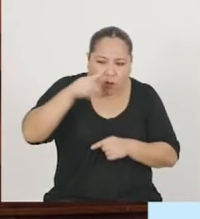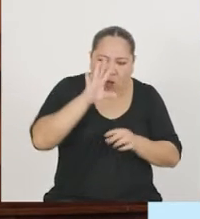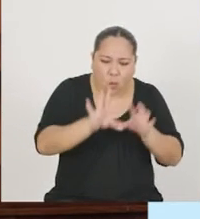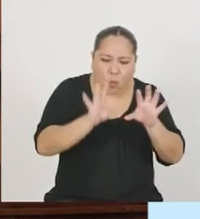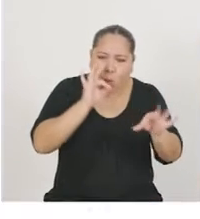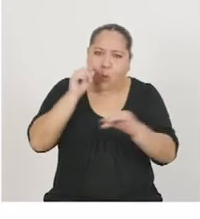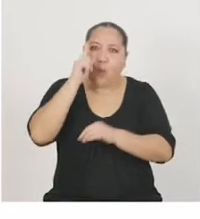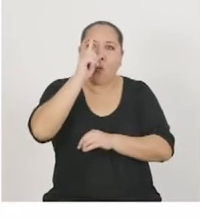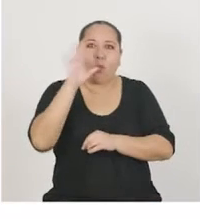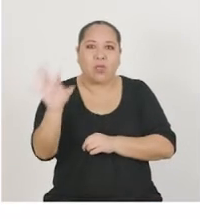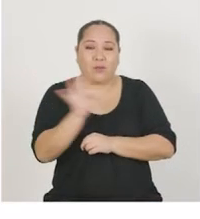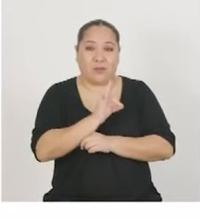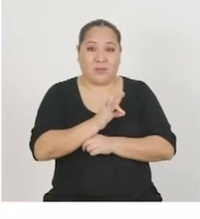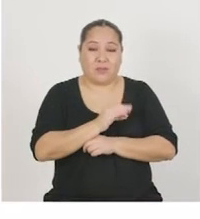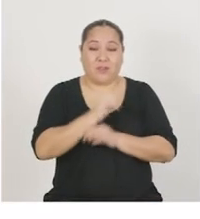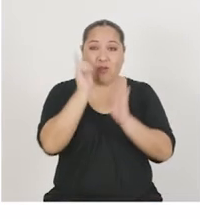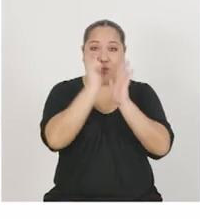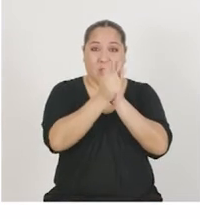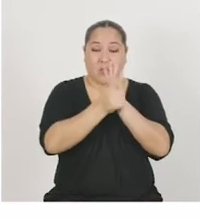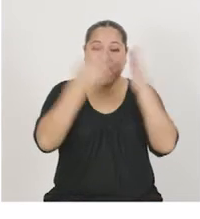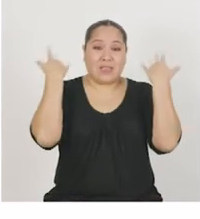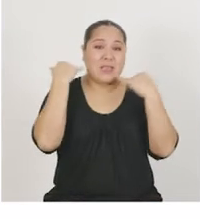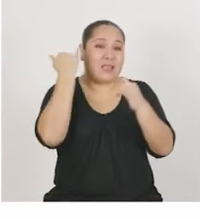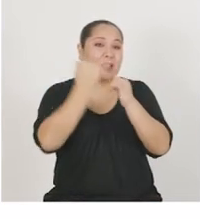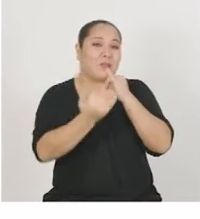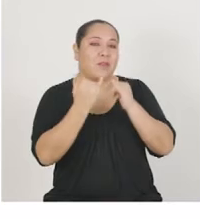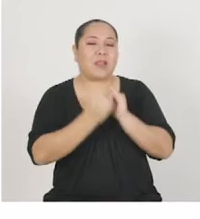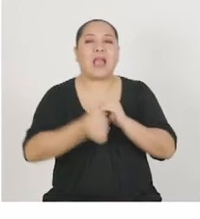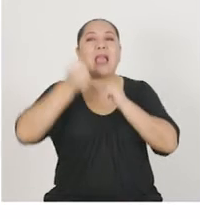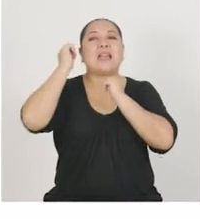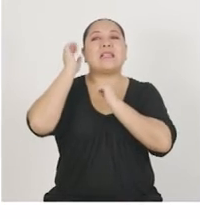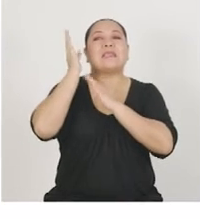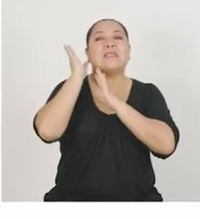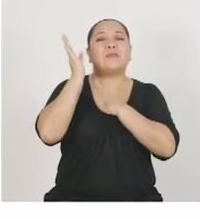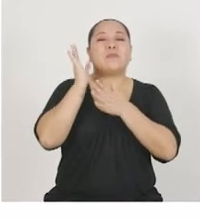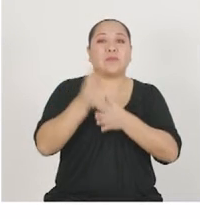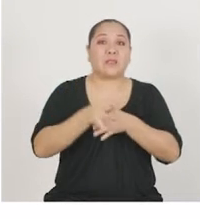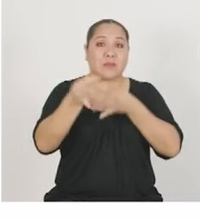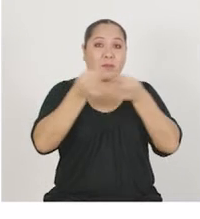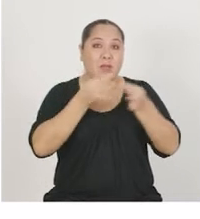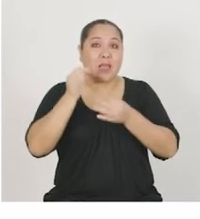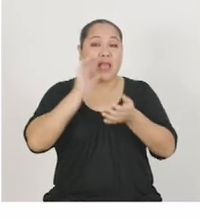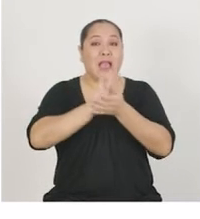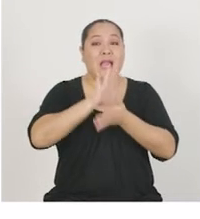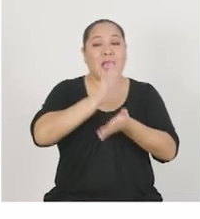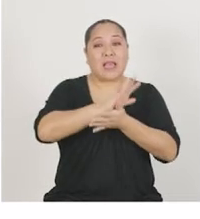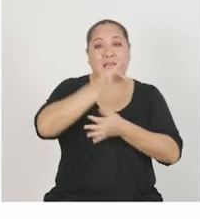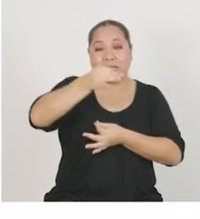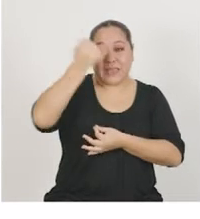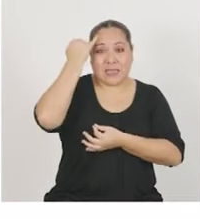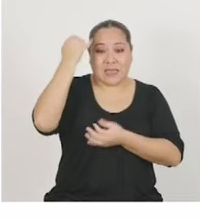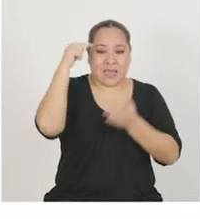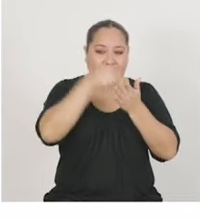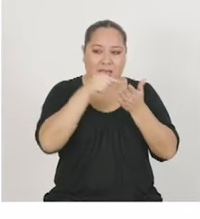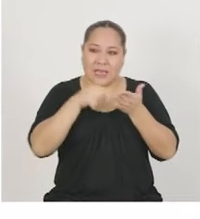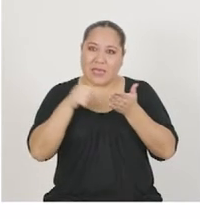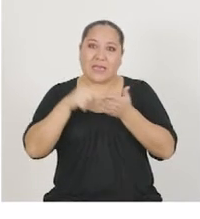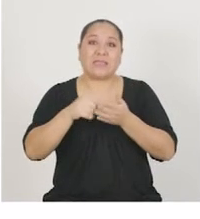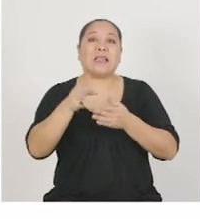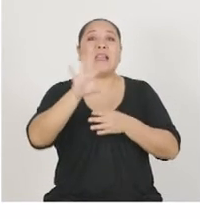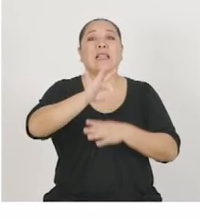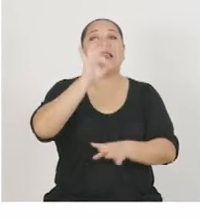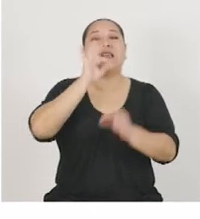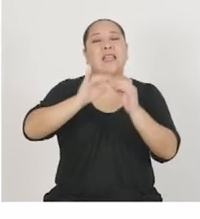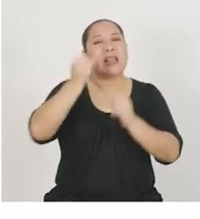todas las hojas. Cuando los minutos hayan terminado, expondrán las ideas de su hoja y se elegirá la